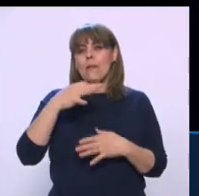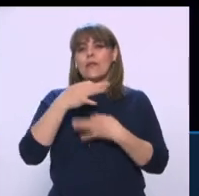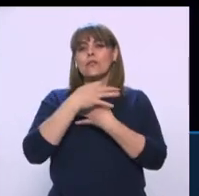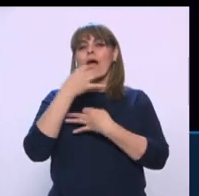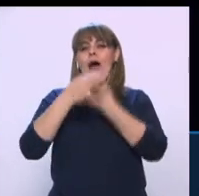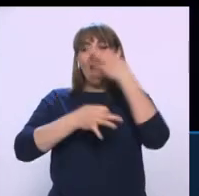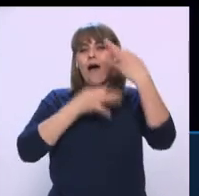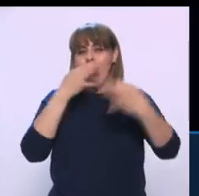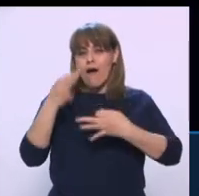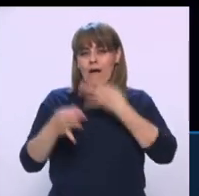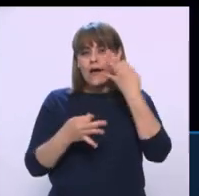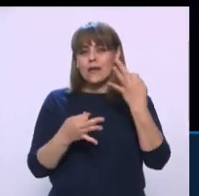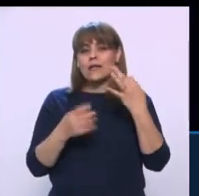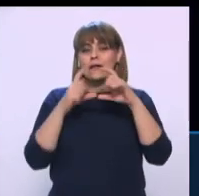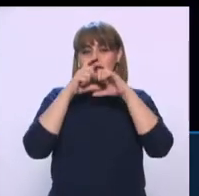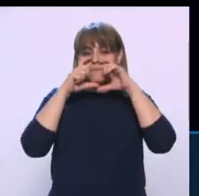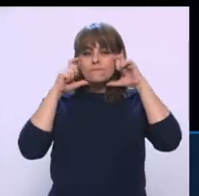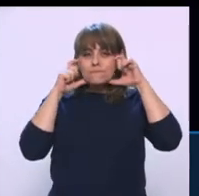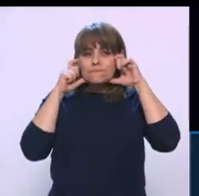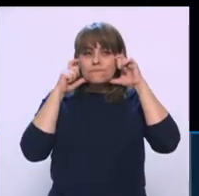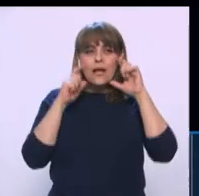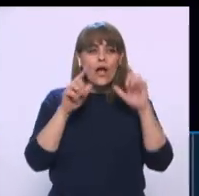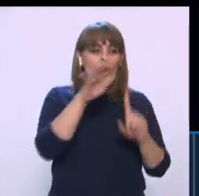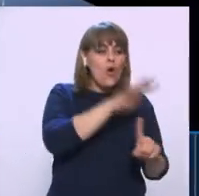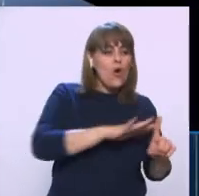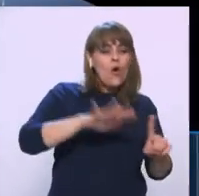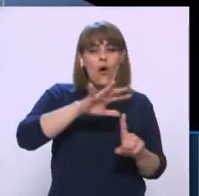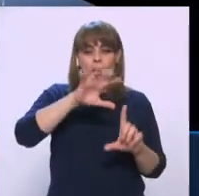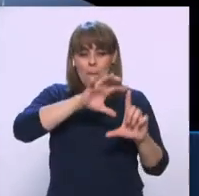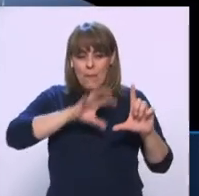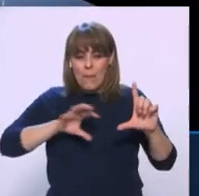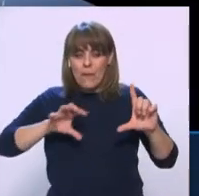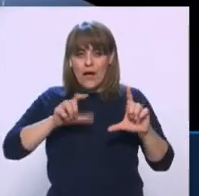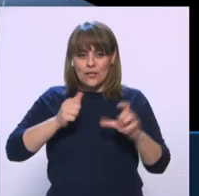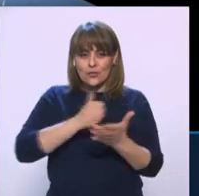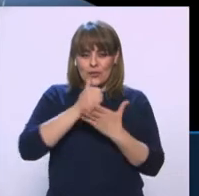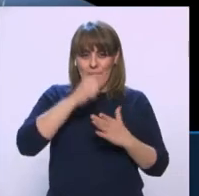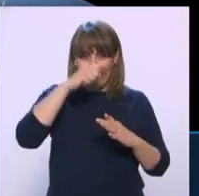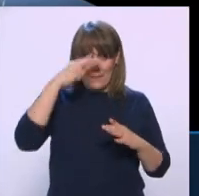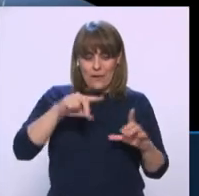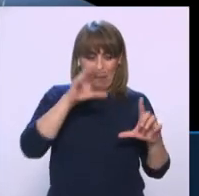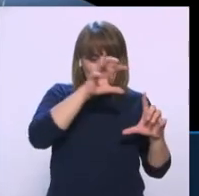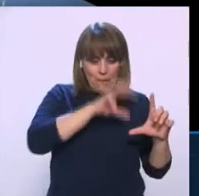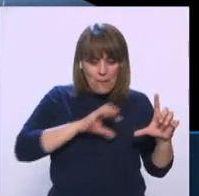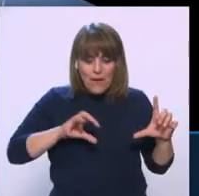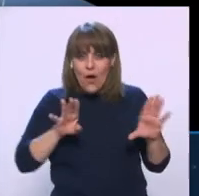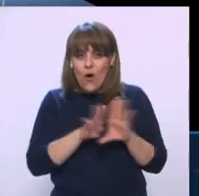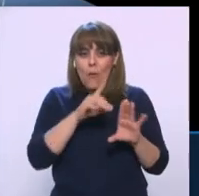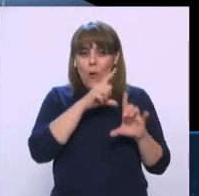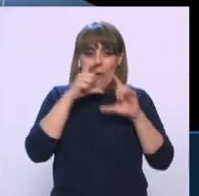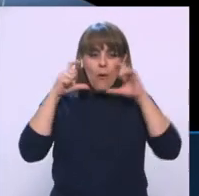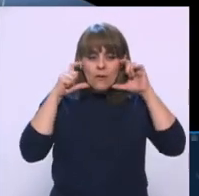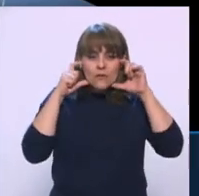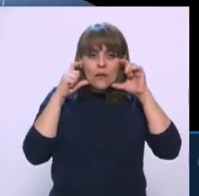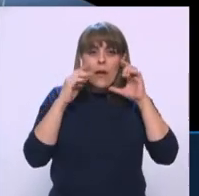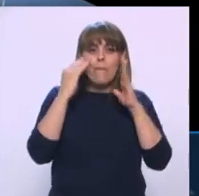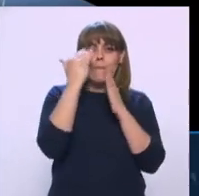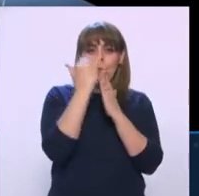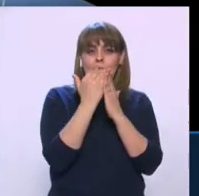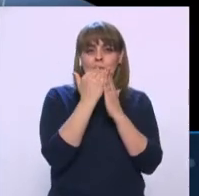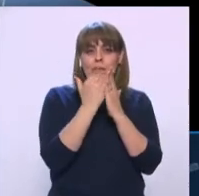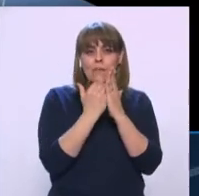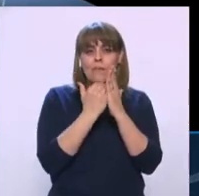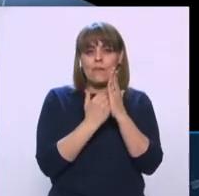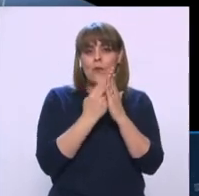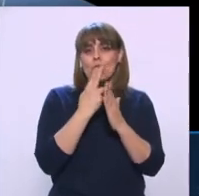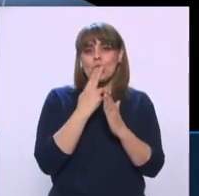términos del uso del cubrebocas en las distintas colonias y lo que vemos es que ha disminuido el porcentaje de uso. Esa es